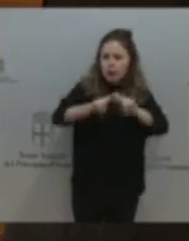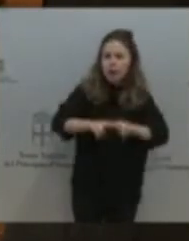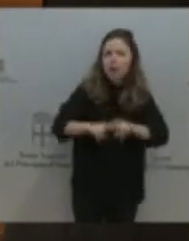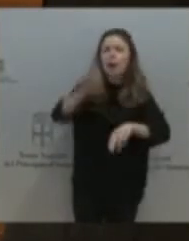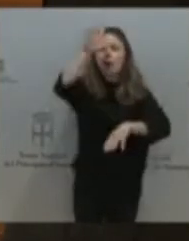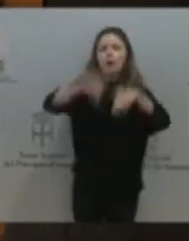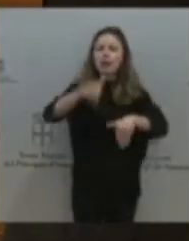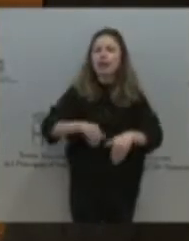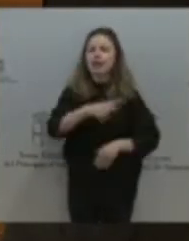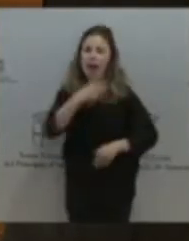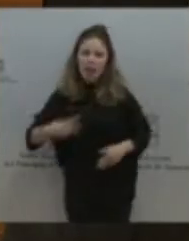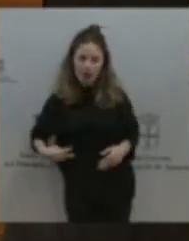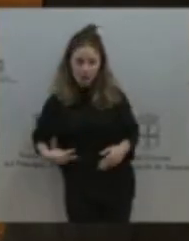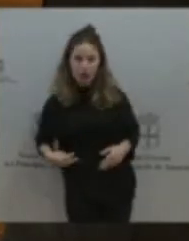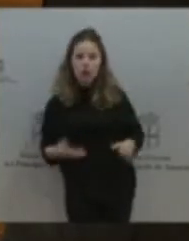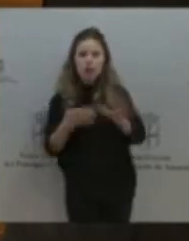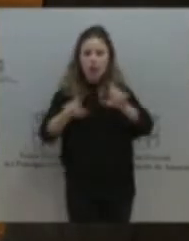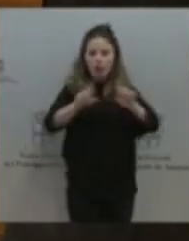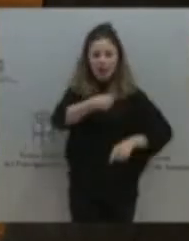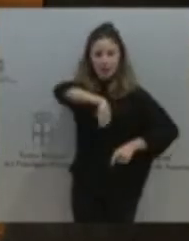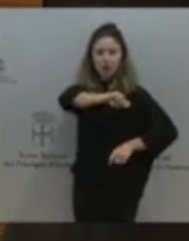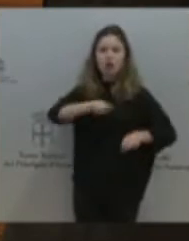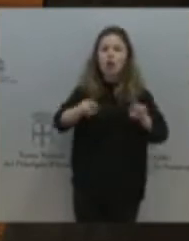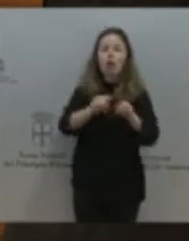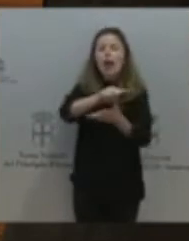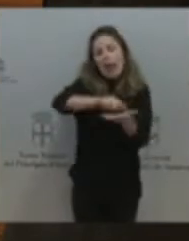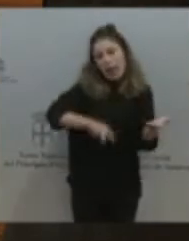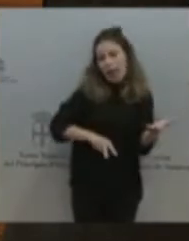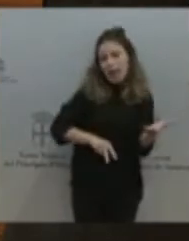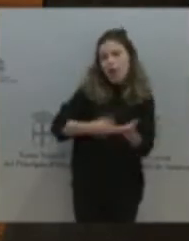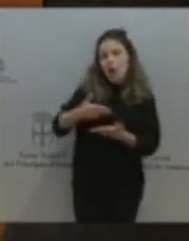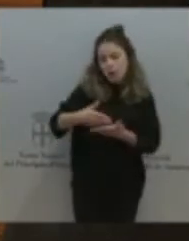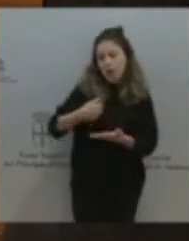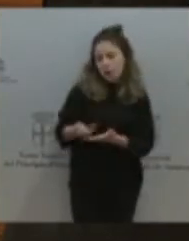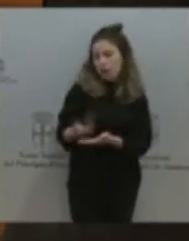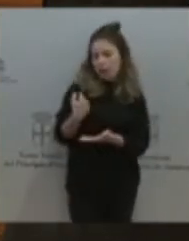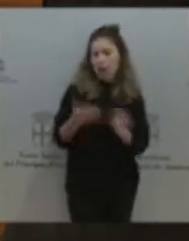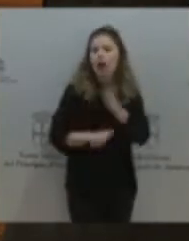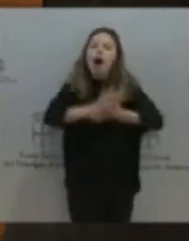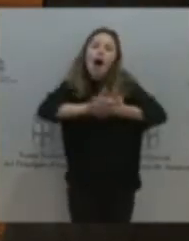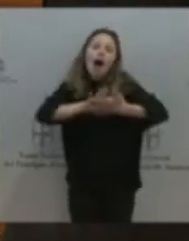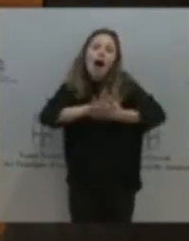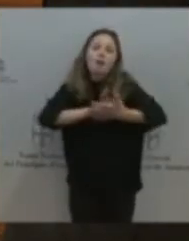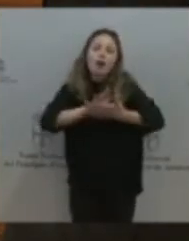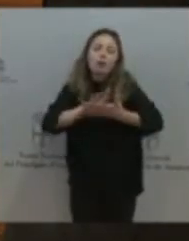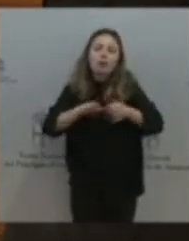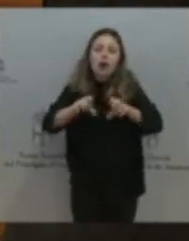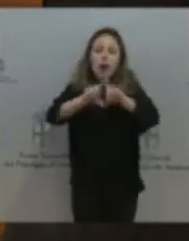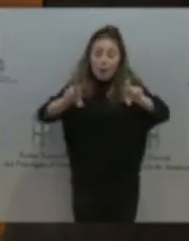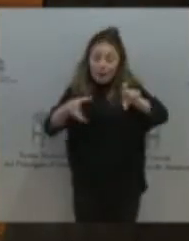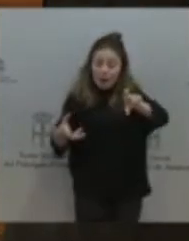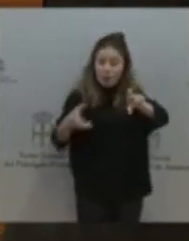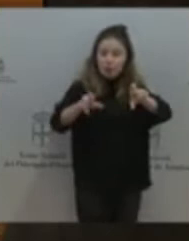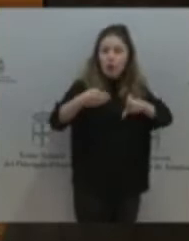como he leído recientemente en la prensa. Estamos hablando de una filial de Black Dragon Gold Corporation, que es una